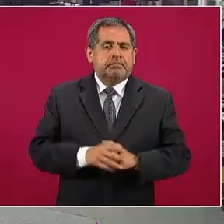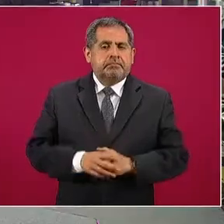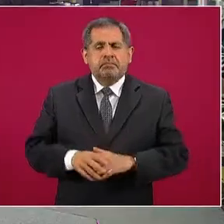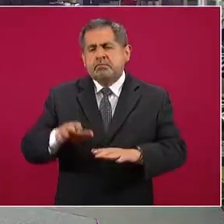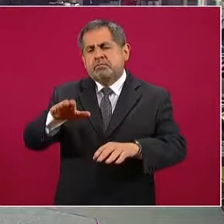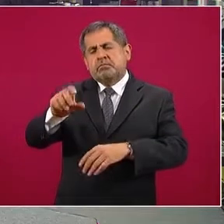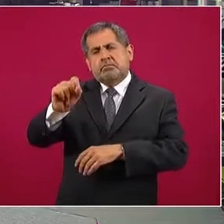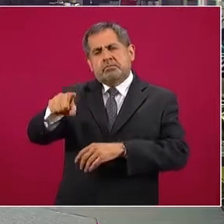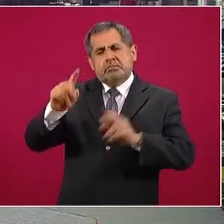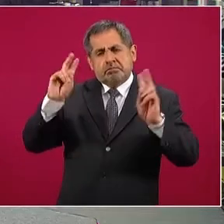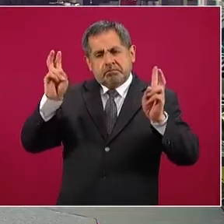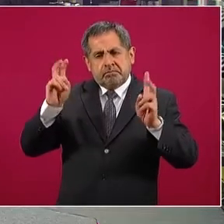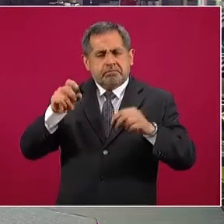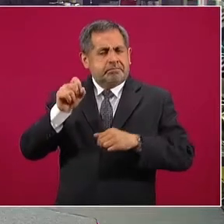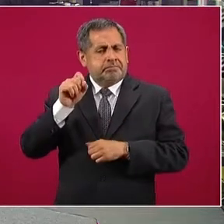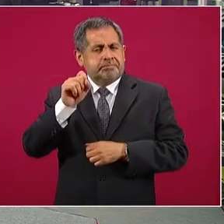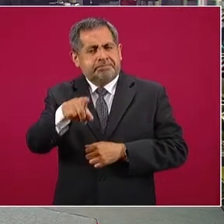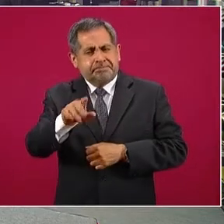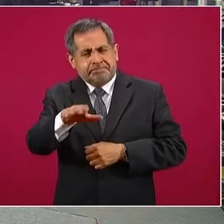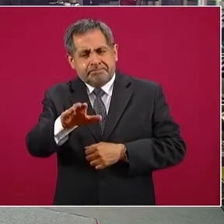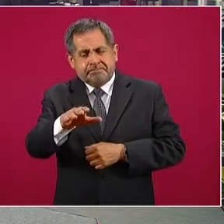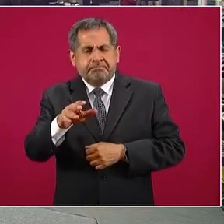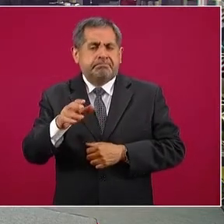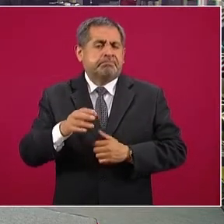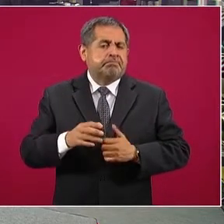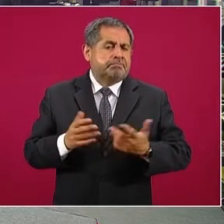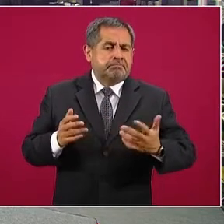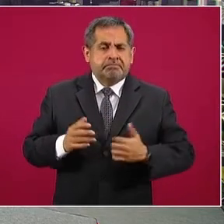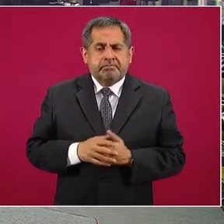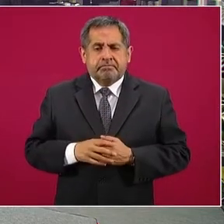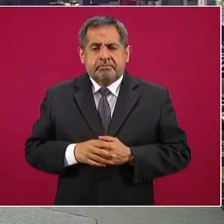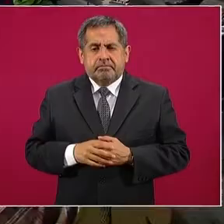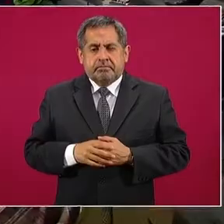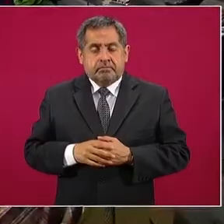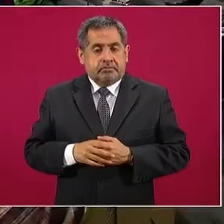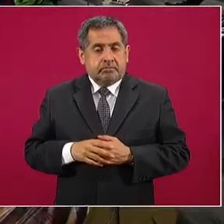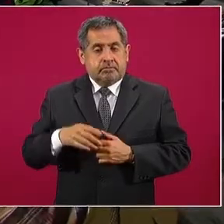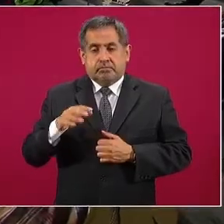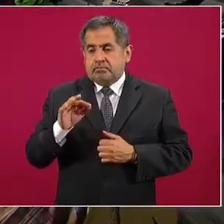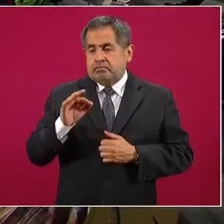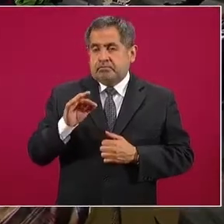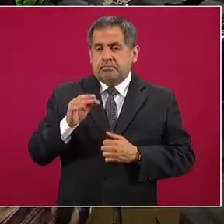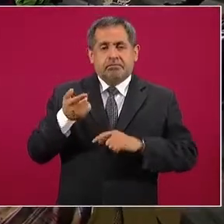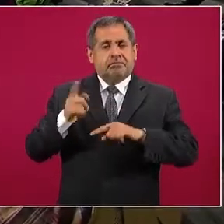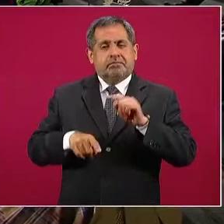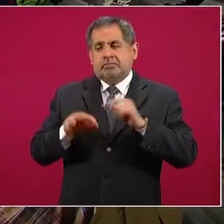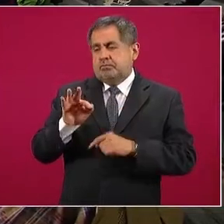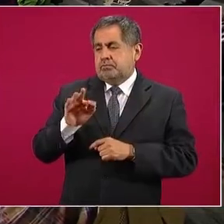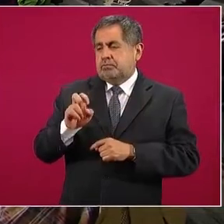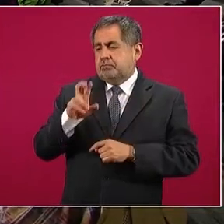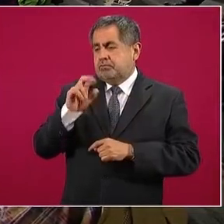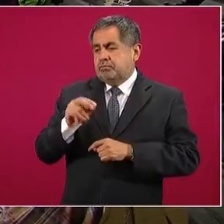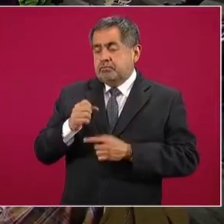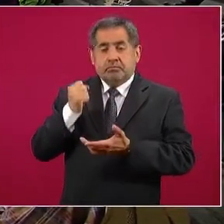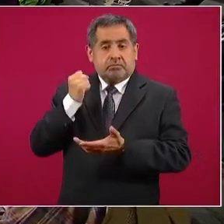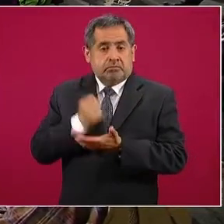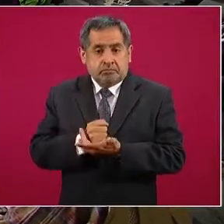tema, ¿tendrá que ver también con el asunto de que no se ha querido aprobar el fuero, eliminar el fuero constitucional?